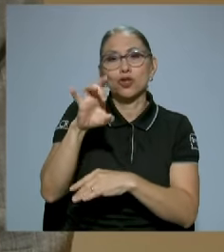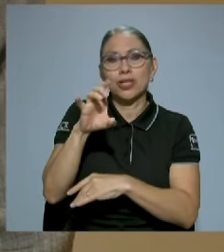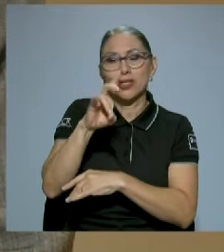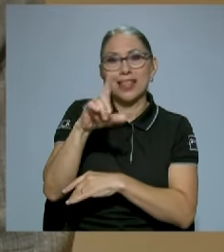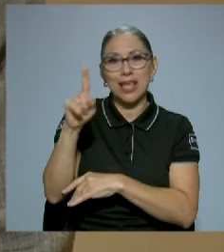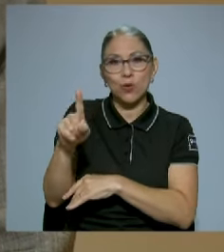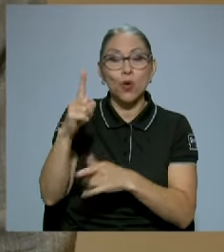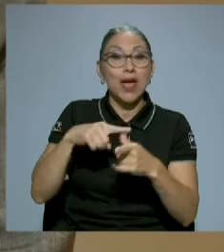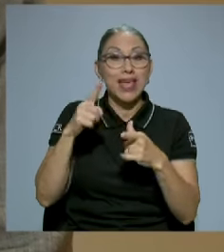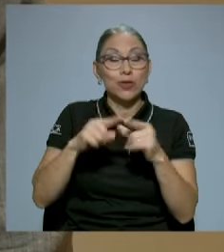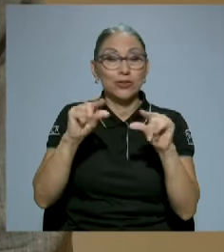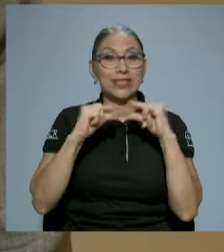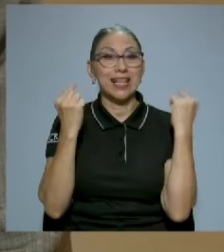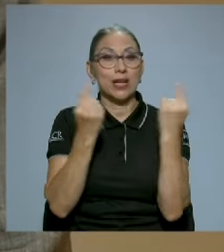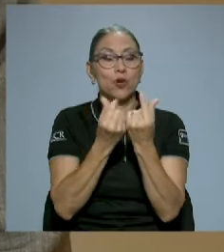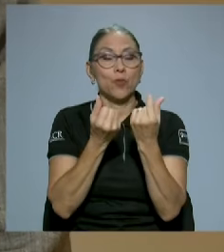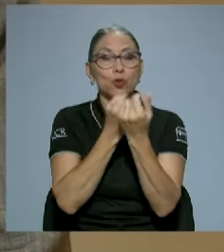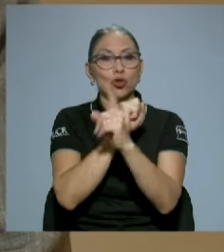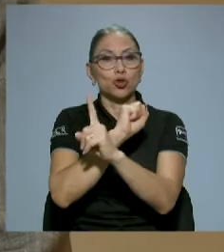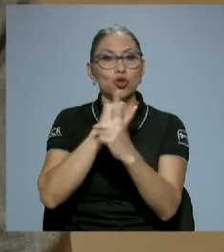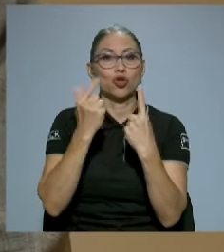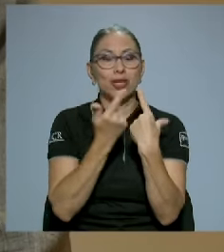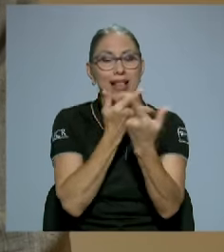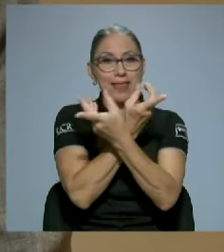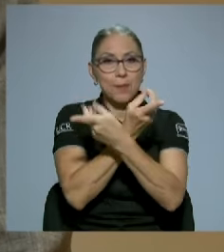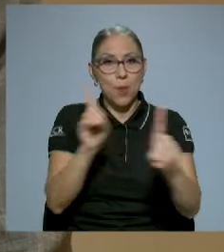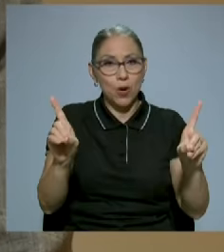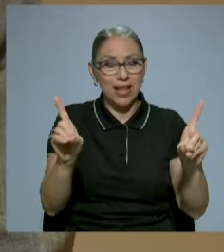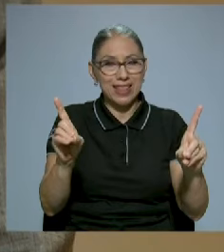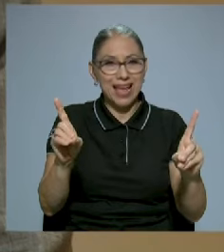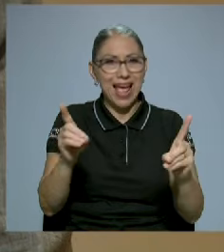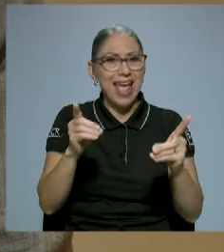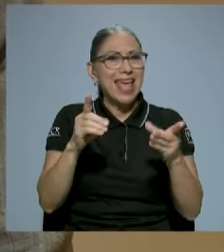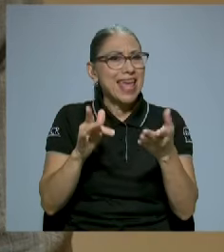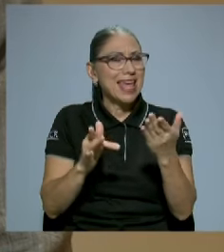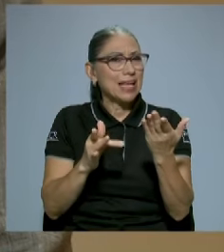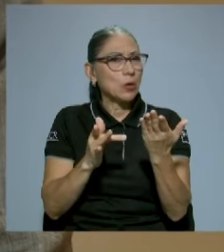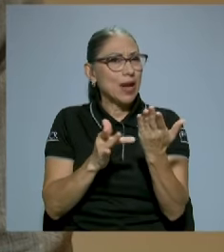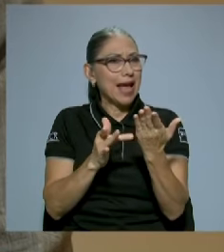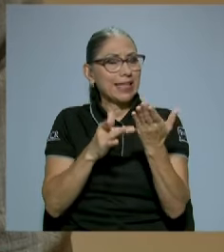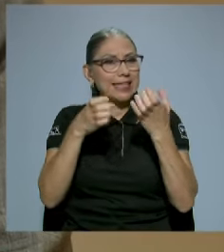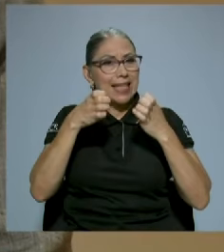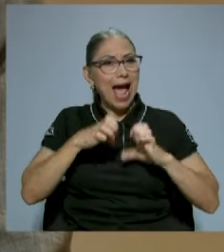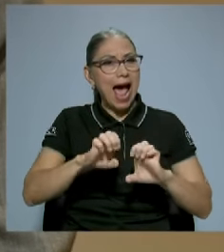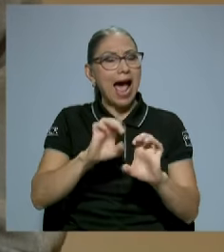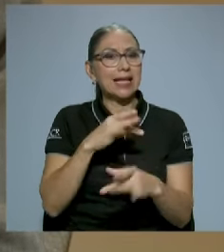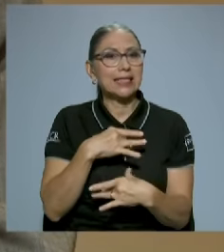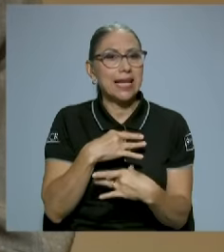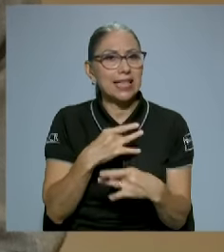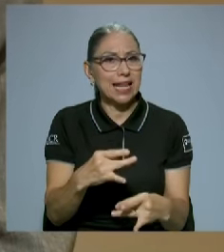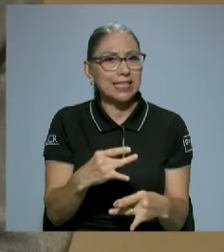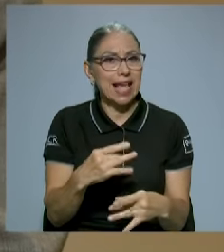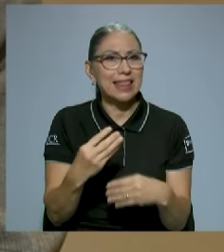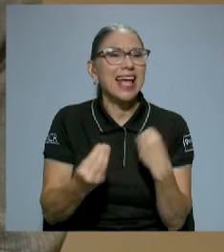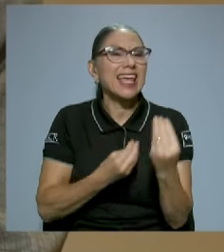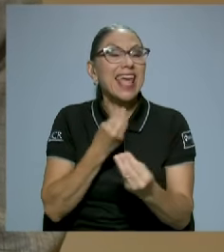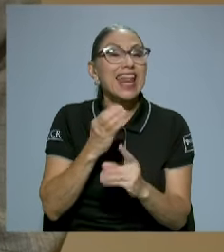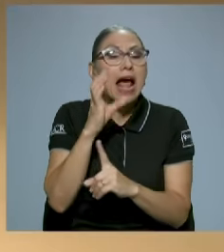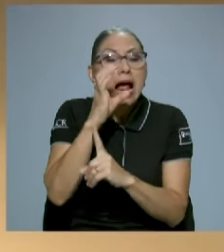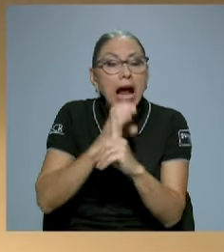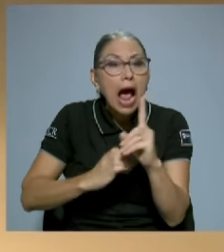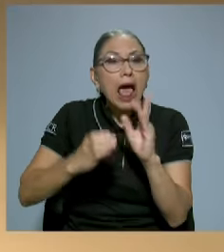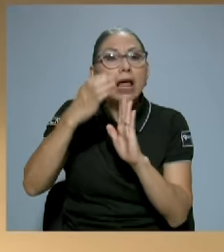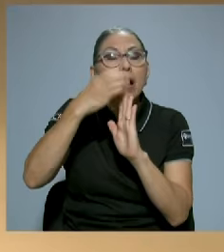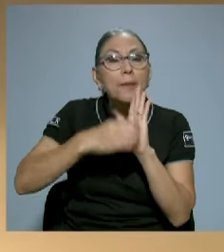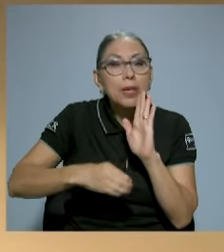el Grupo Socialdemócrata tomó una táctica muy interesante, que era que capítulo por capítulo iban